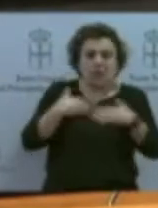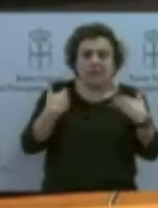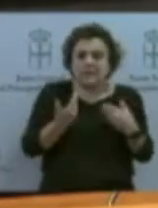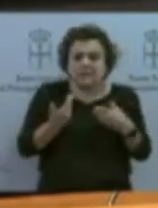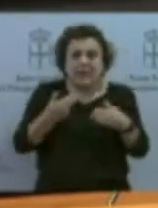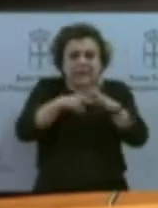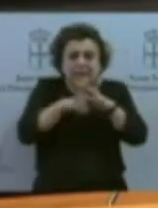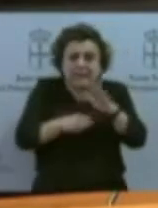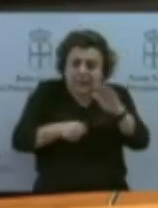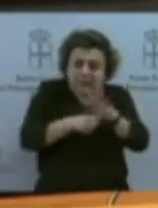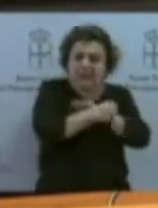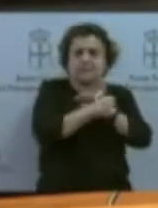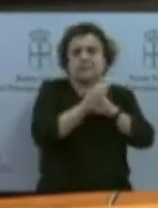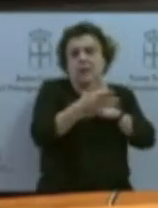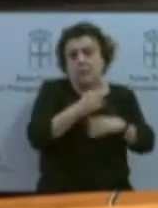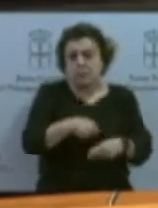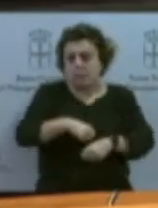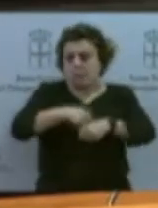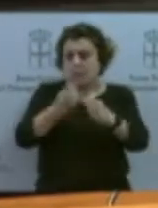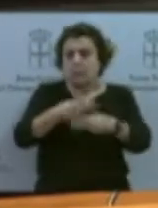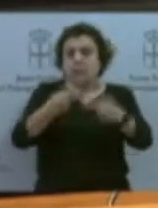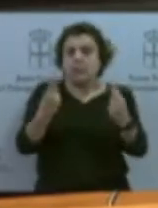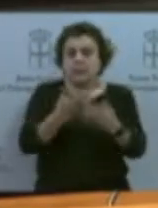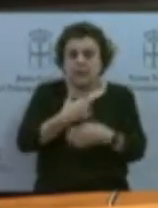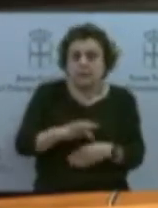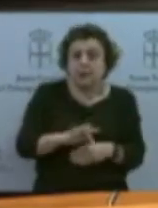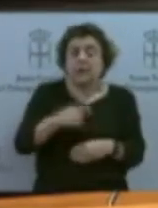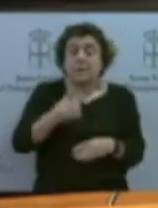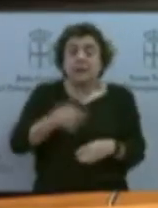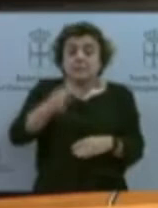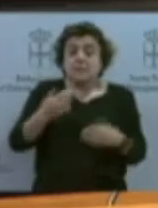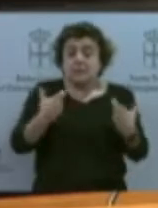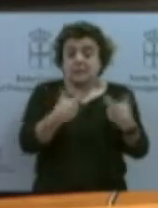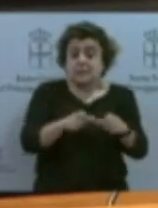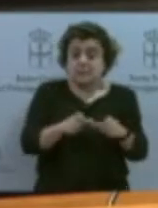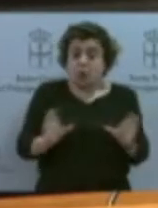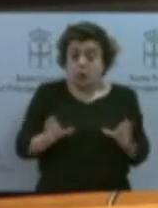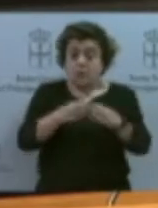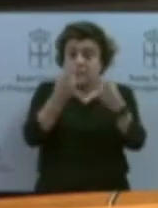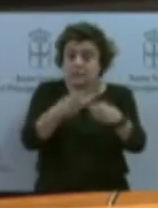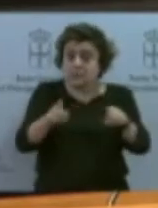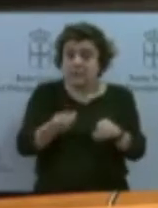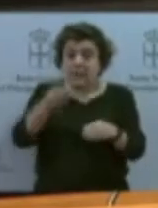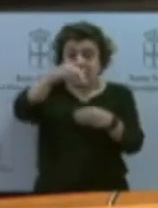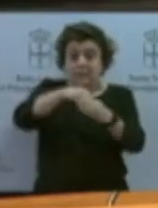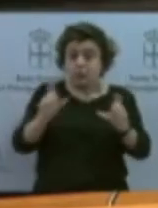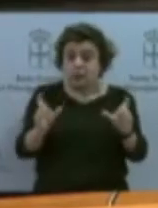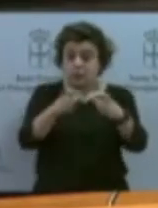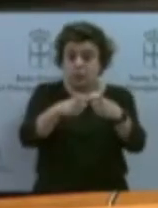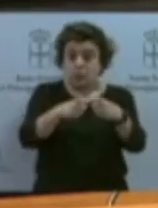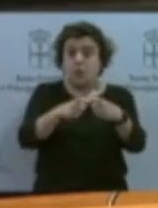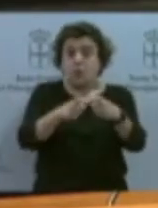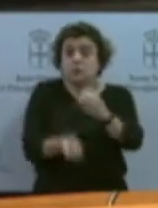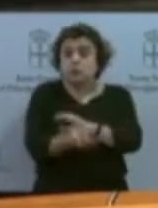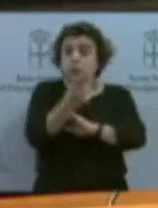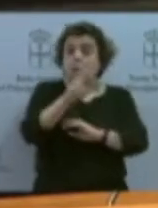Igualmente, decir que el sector de los orquetes ha representado una mesa sectorial de la música, constituida en 2020 y que ven siendo la canal de transmisión de información de la